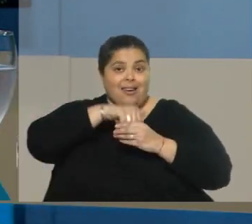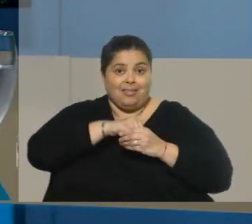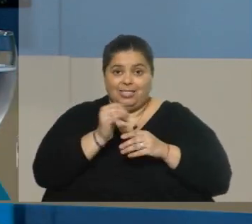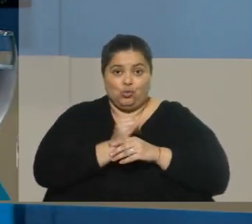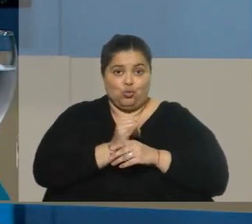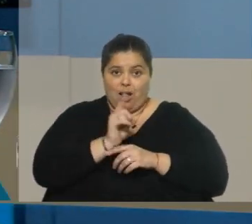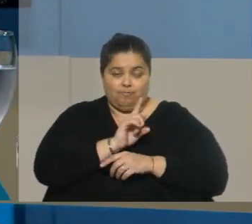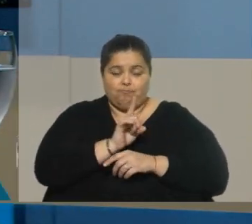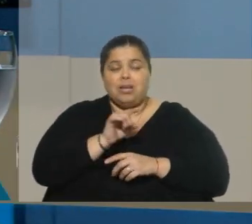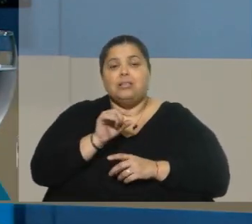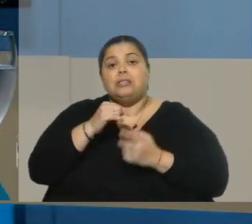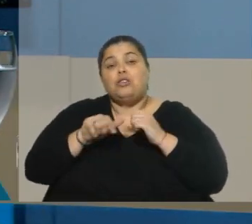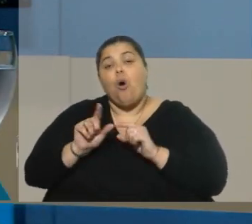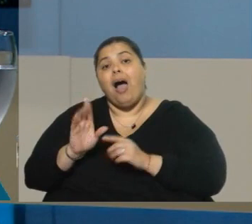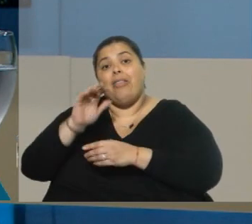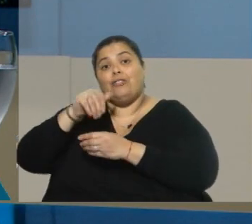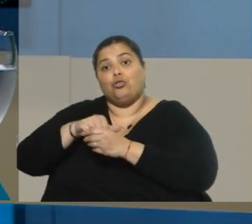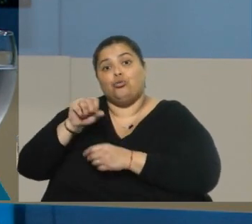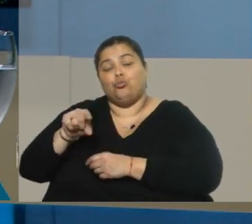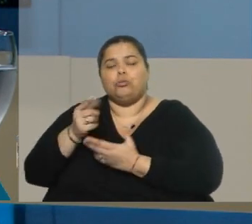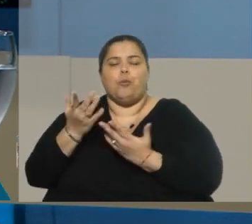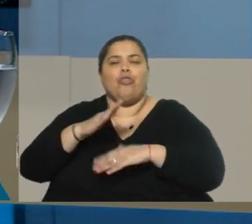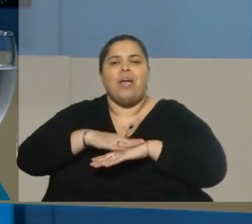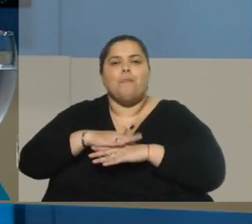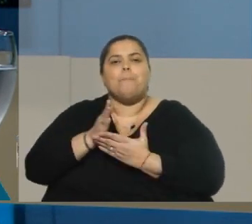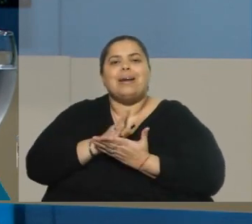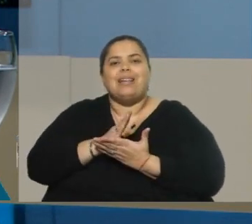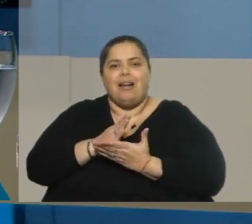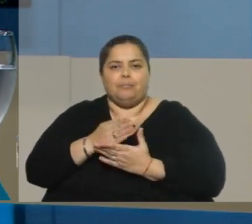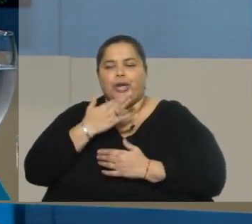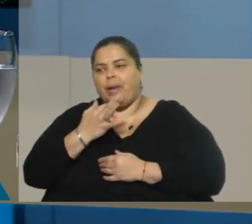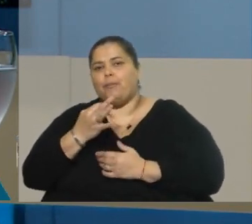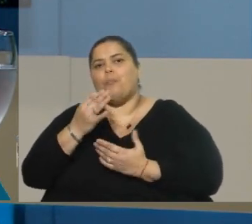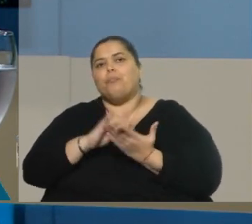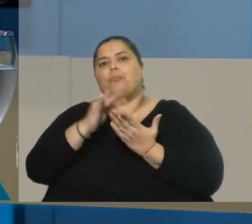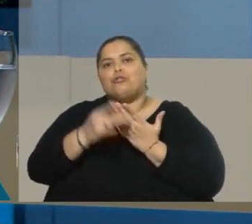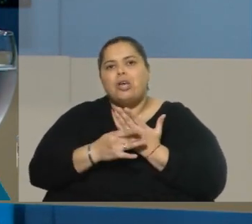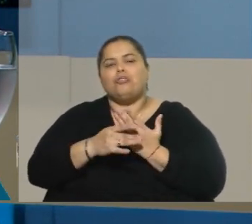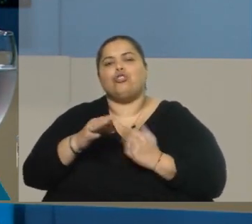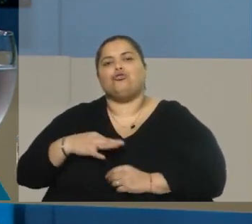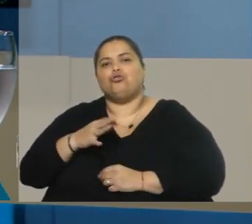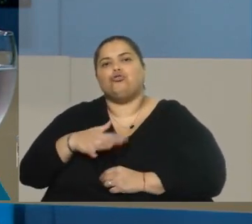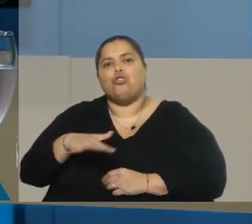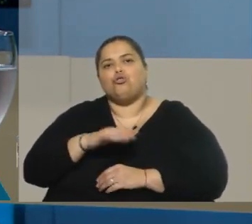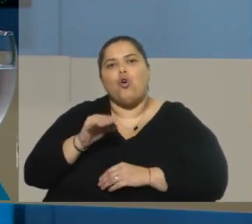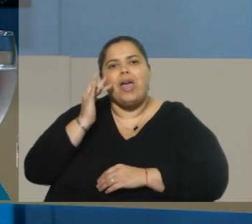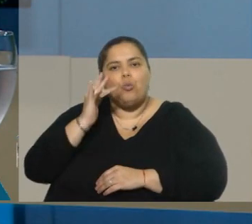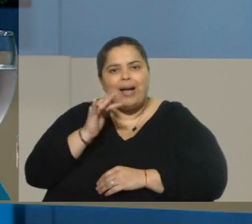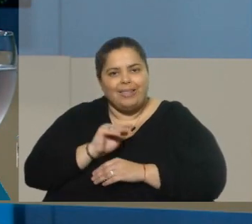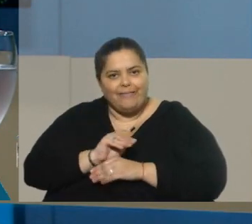el sistema de protección, sino en el área de tiempo parcial, todos los proyectos socioeducativos. Ahí aparece el gran, digamos,